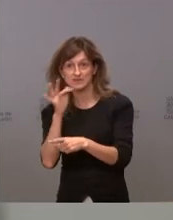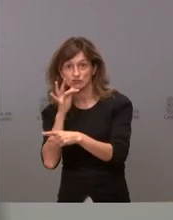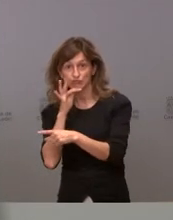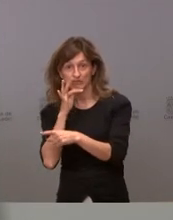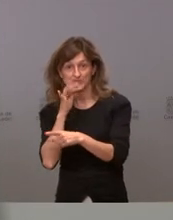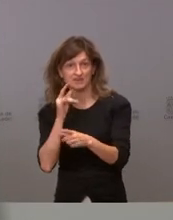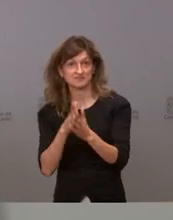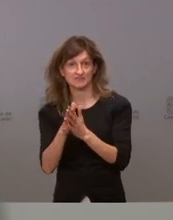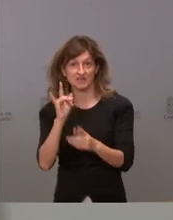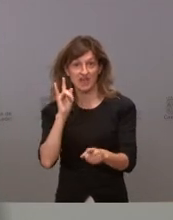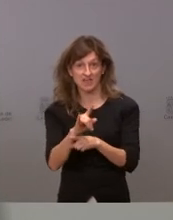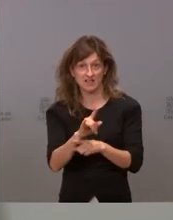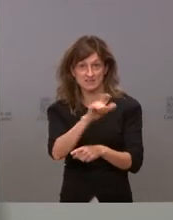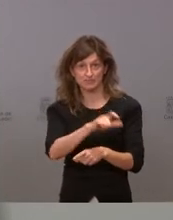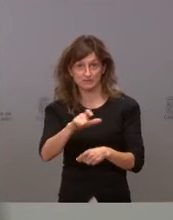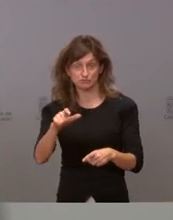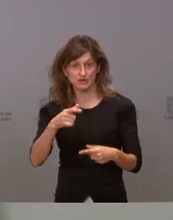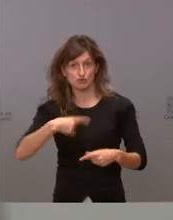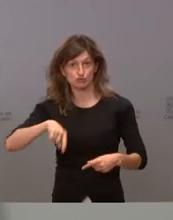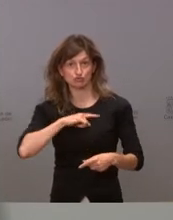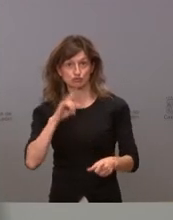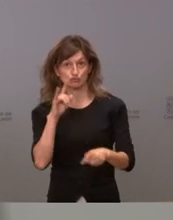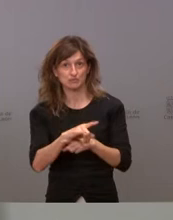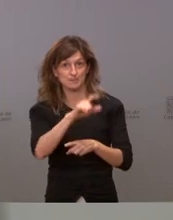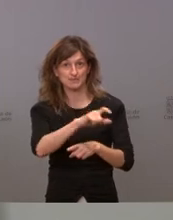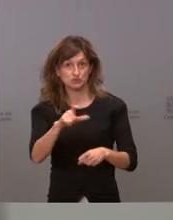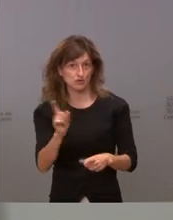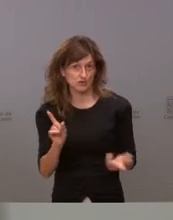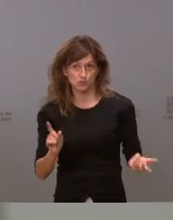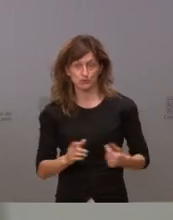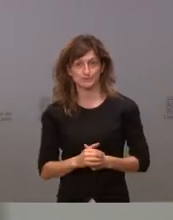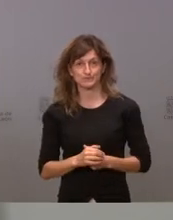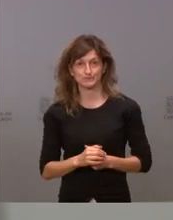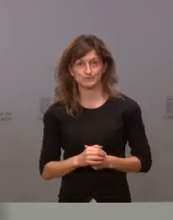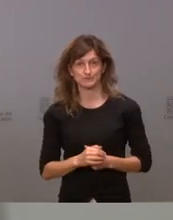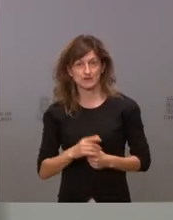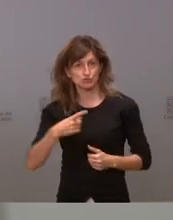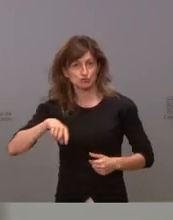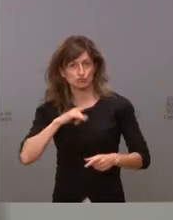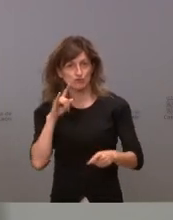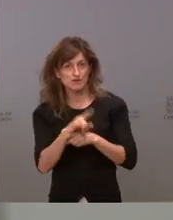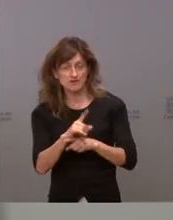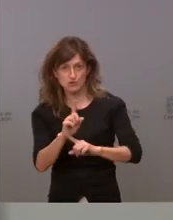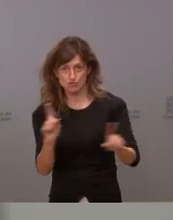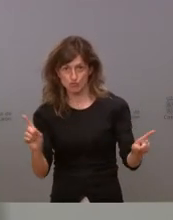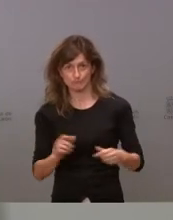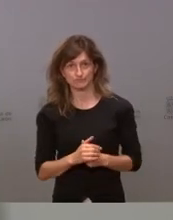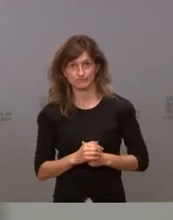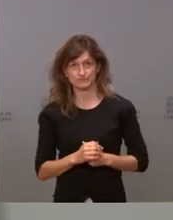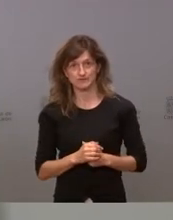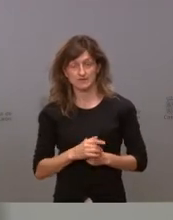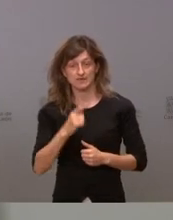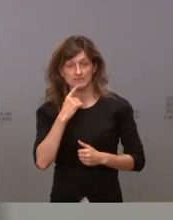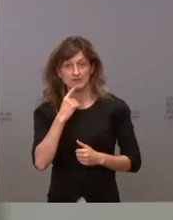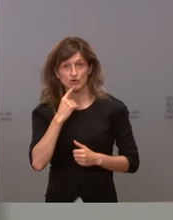haciendo es engañar a la gente y nosotros no engañamos a la población no engañamos a la población decir que estás